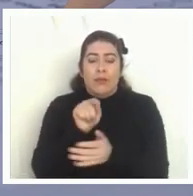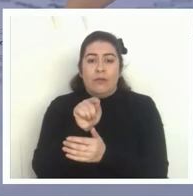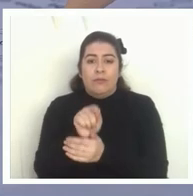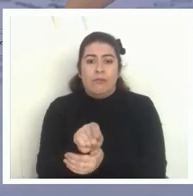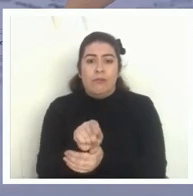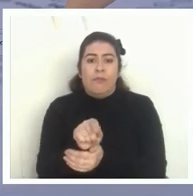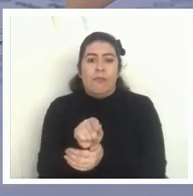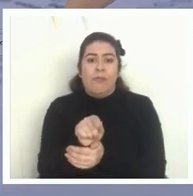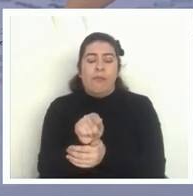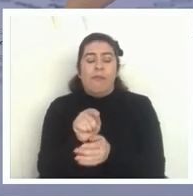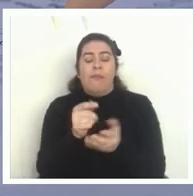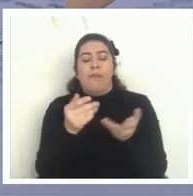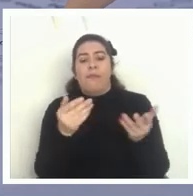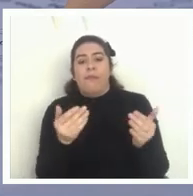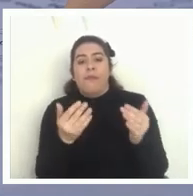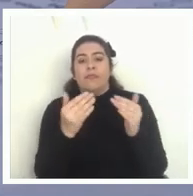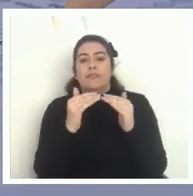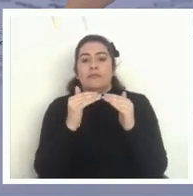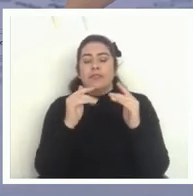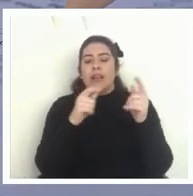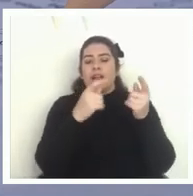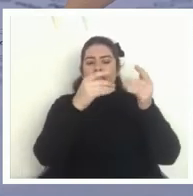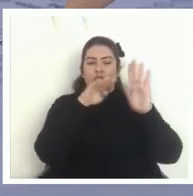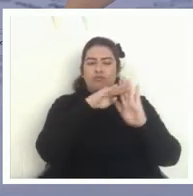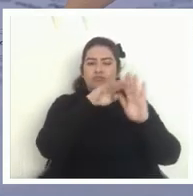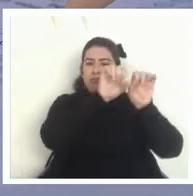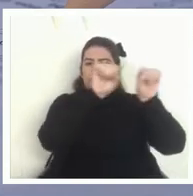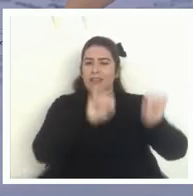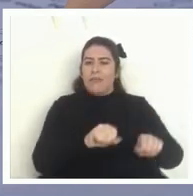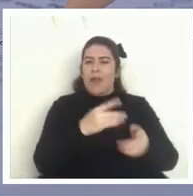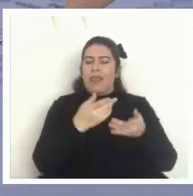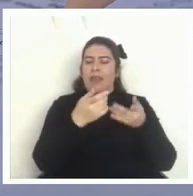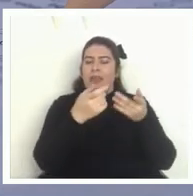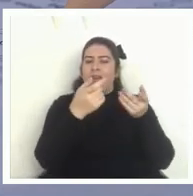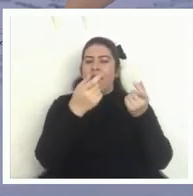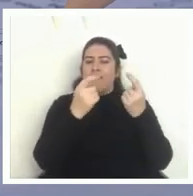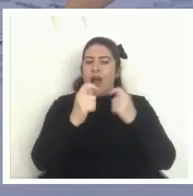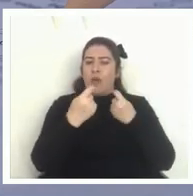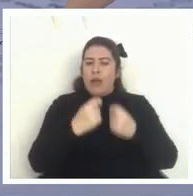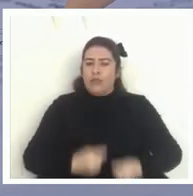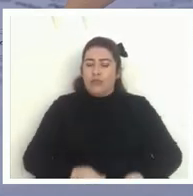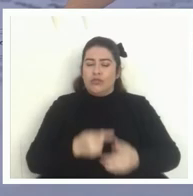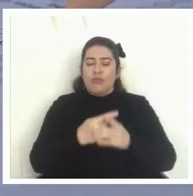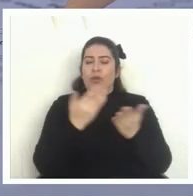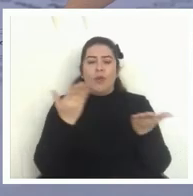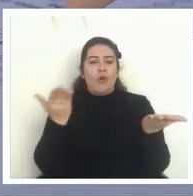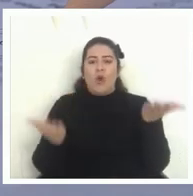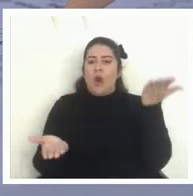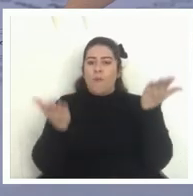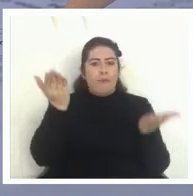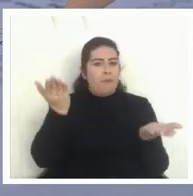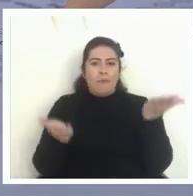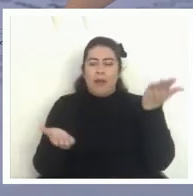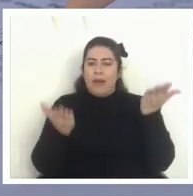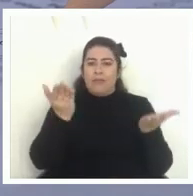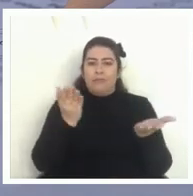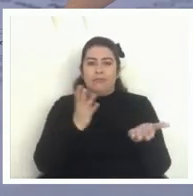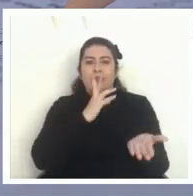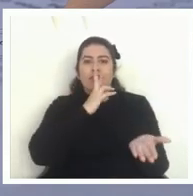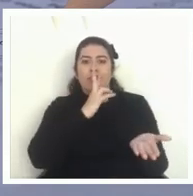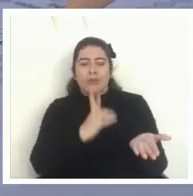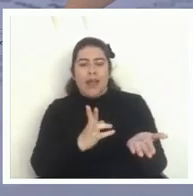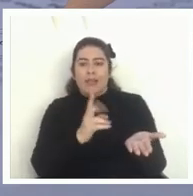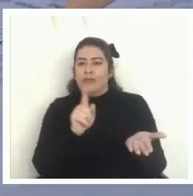desestandarización de las condiciones de evaluación eso quiere decir que ya no tenemos la posibilidad de comparar resultados entre